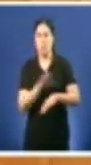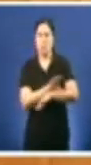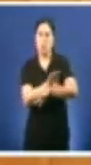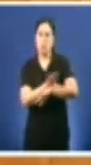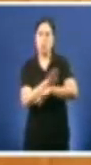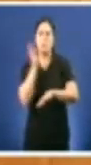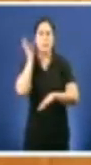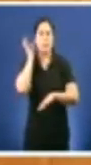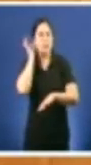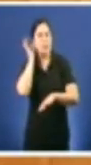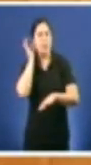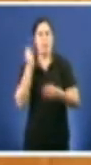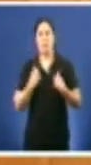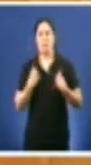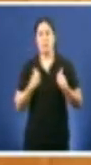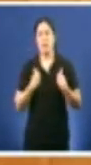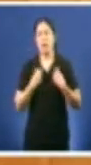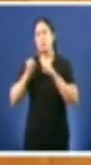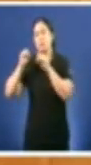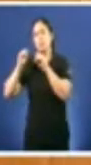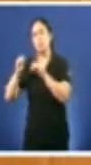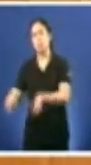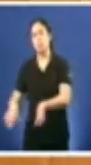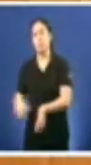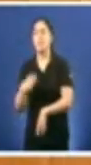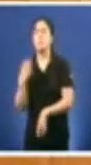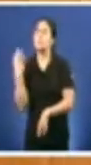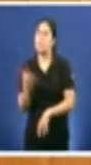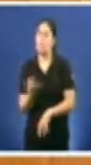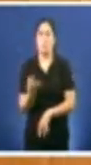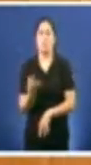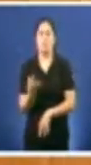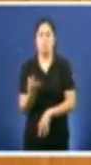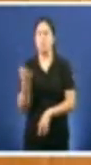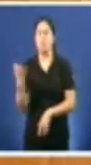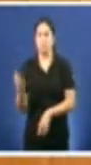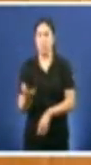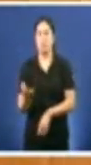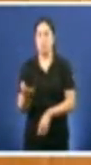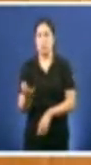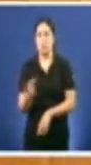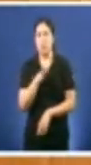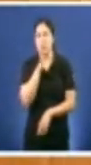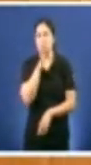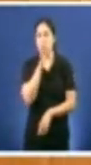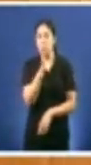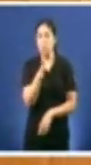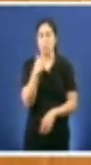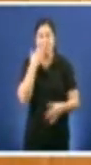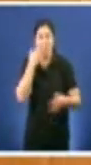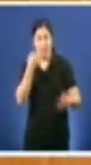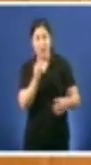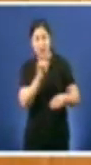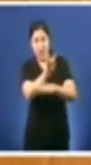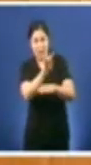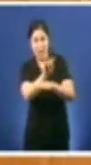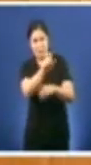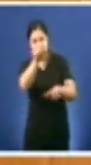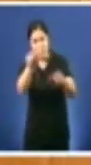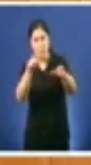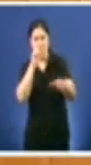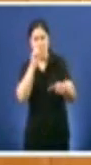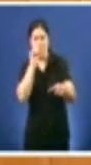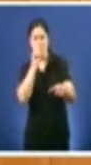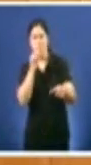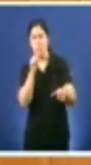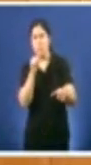e enganar a toda a poboación de Lugo só implemente para poder recortar gastos e desmantelar a sanidade pública